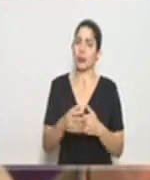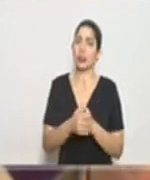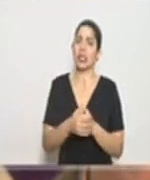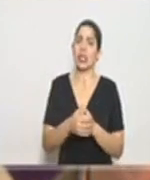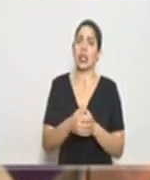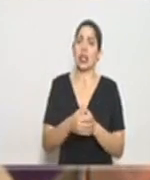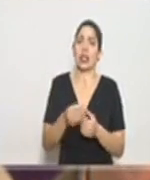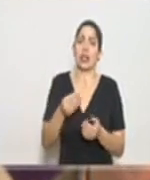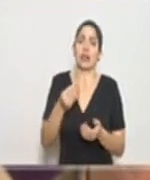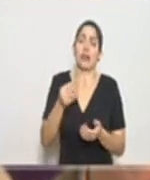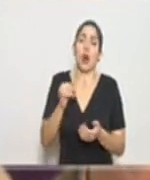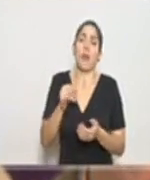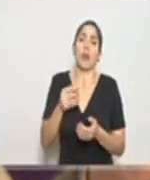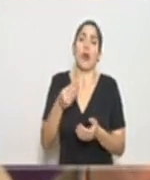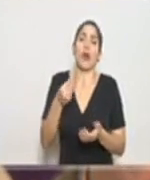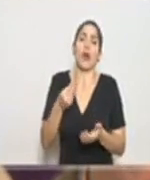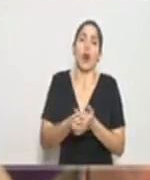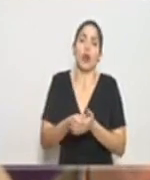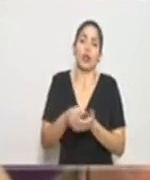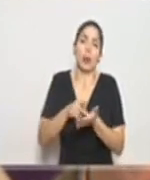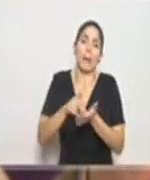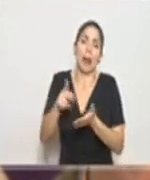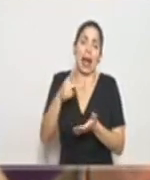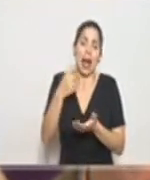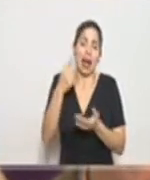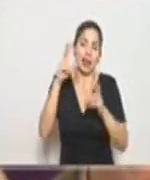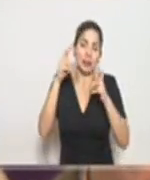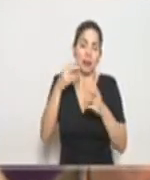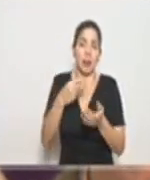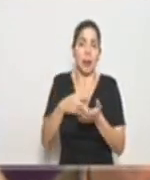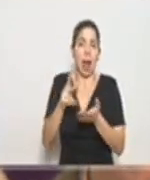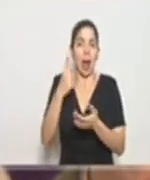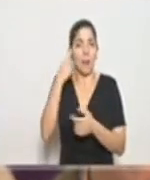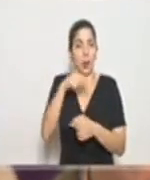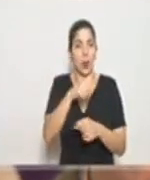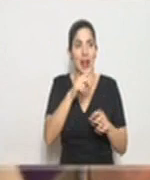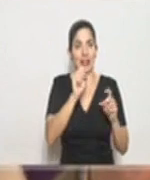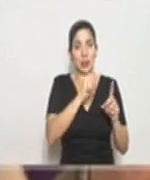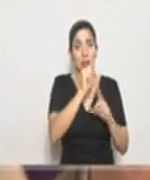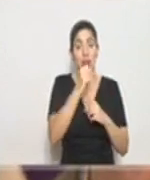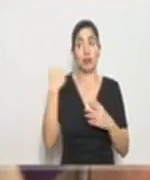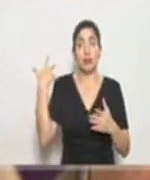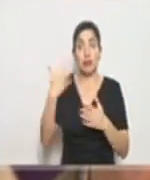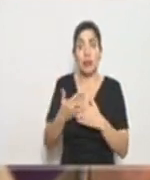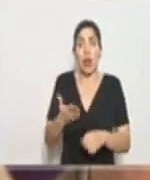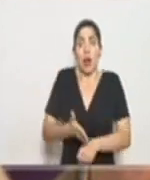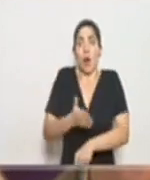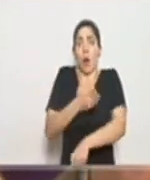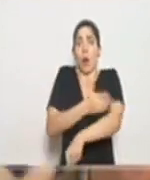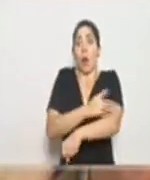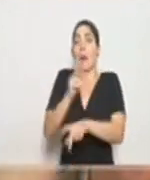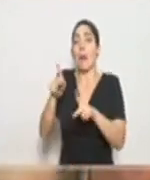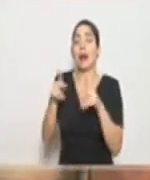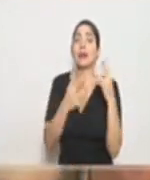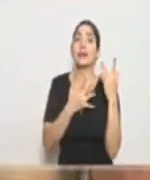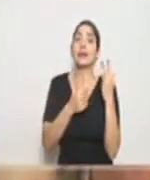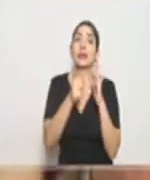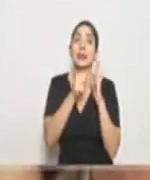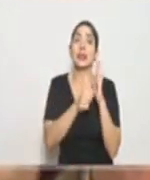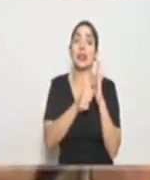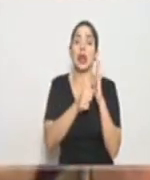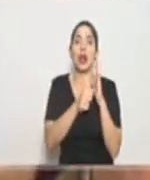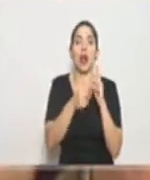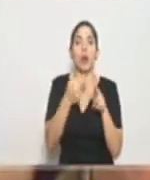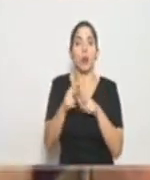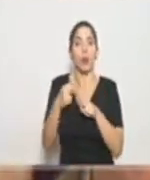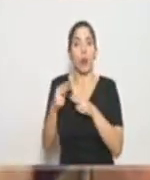de esta pandemia nosotros veníamos mejorando de manera muy importante los tiempos de espera para cirugías y